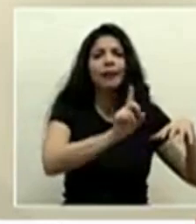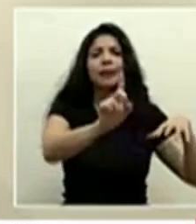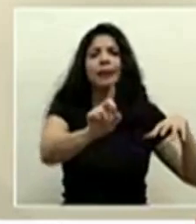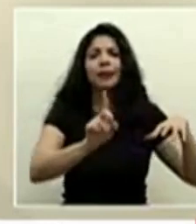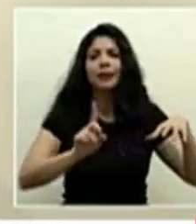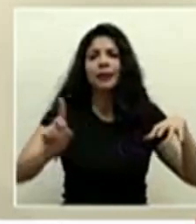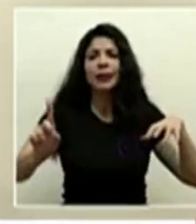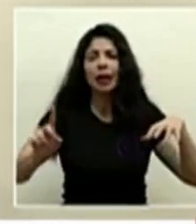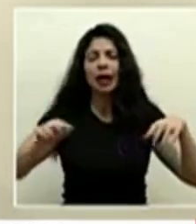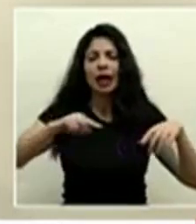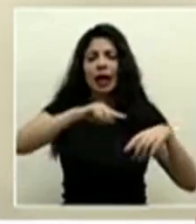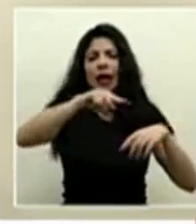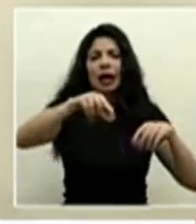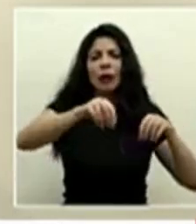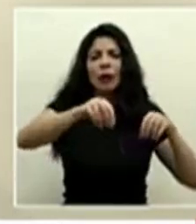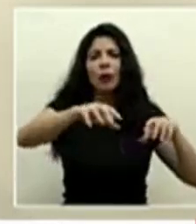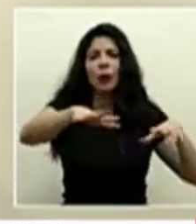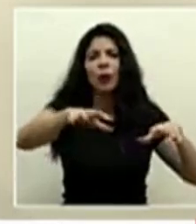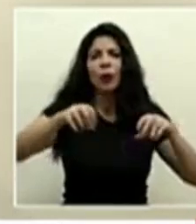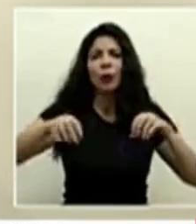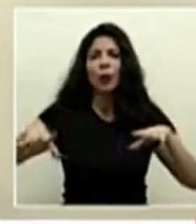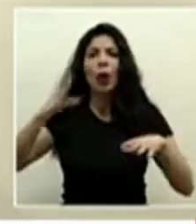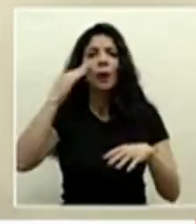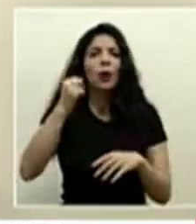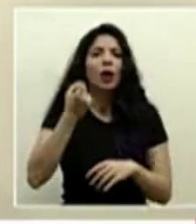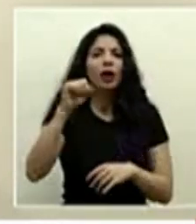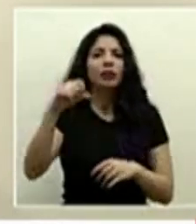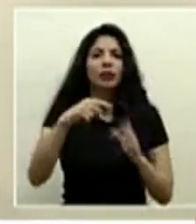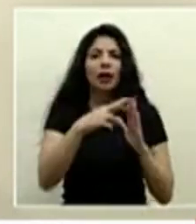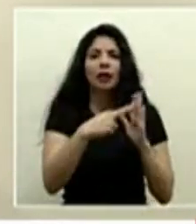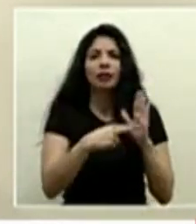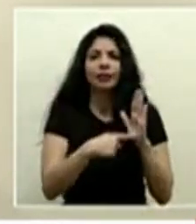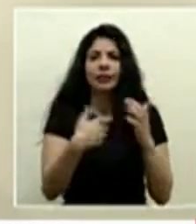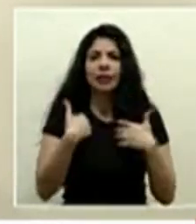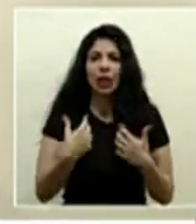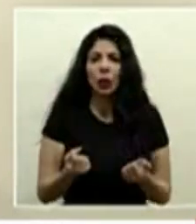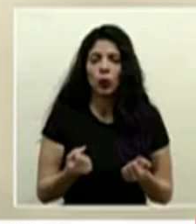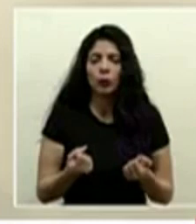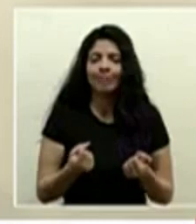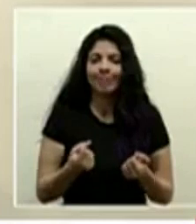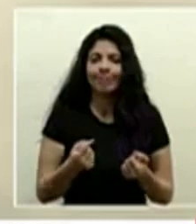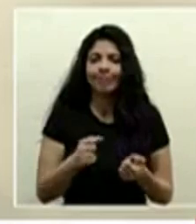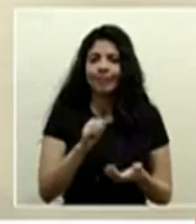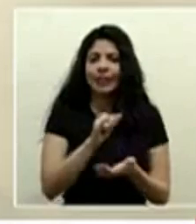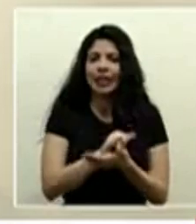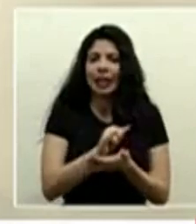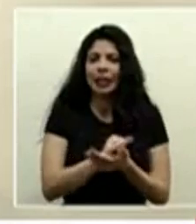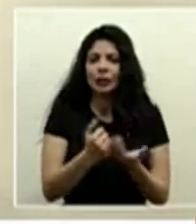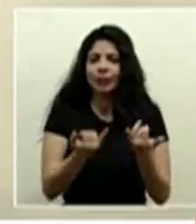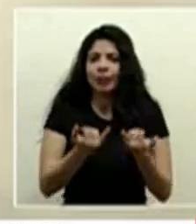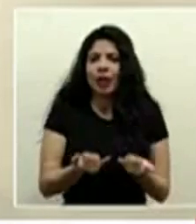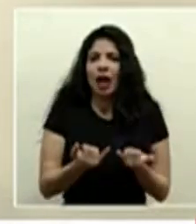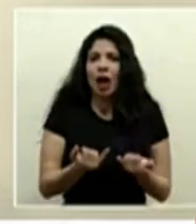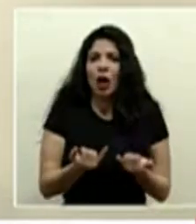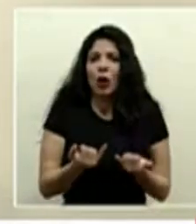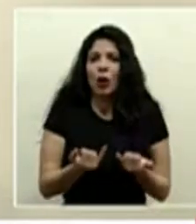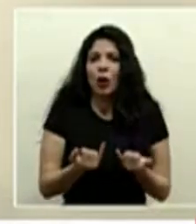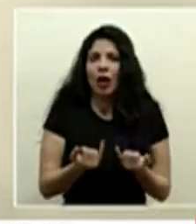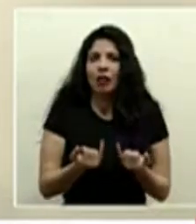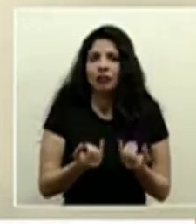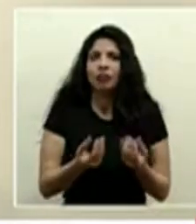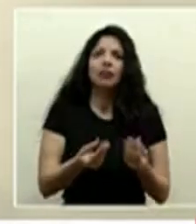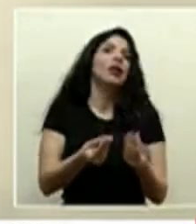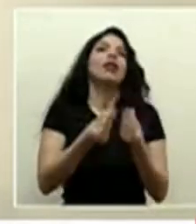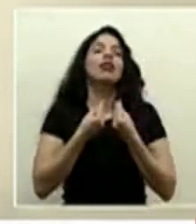consolidarse en torno a incumplimiento de medidas sanitarias y eso es lo que tiene justamente en este momento en gran